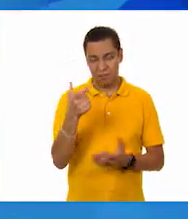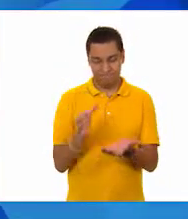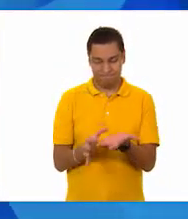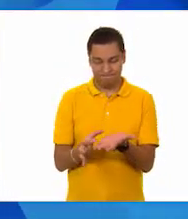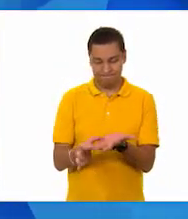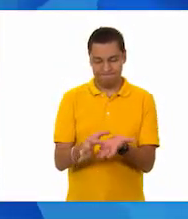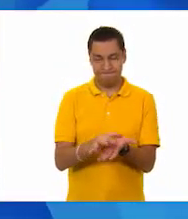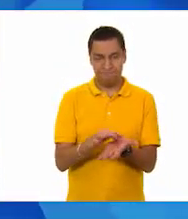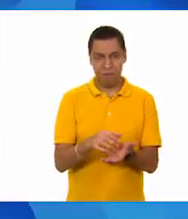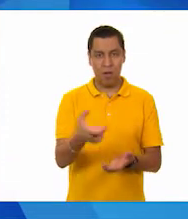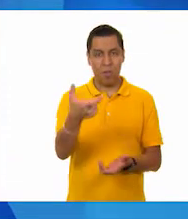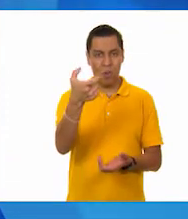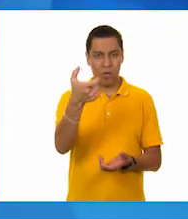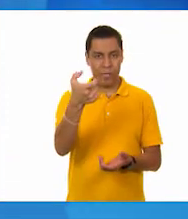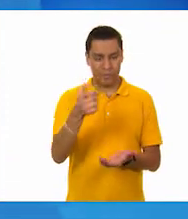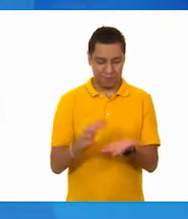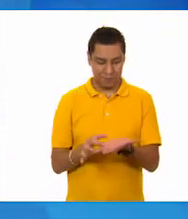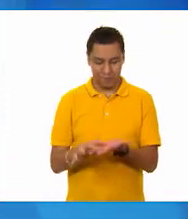¡Ah!